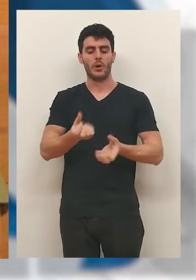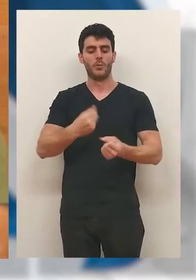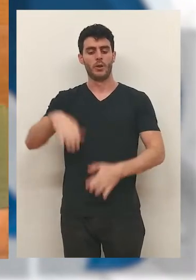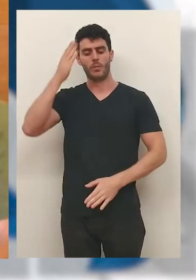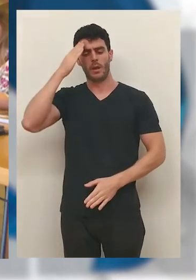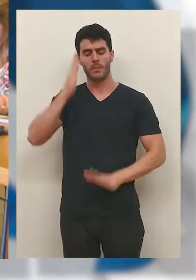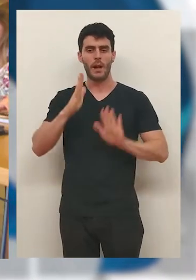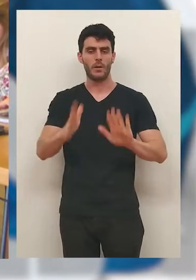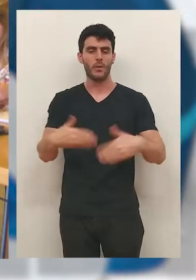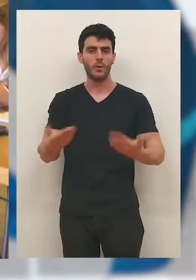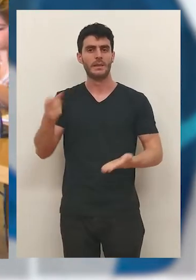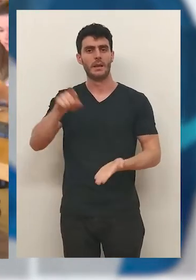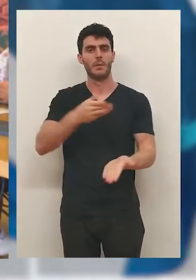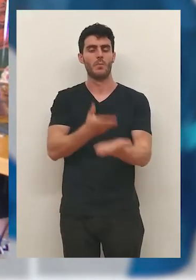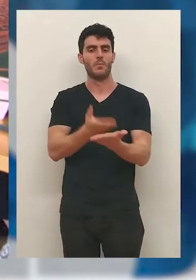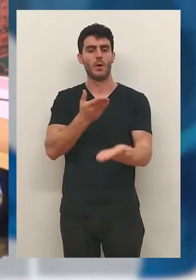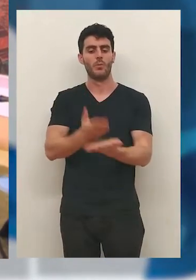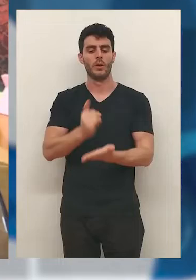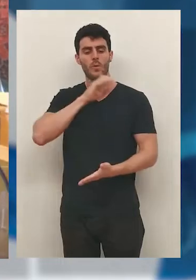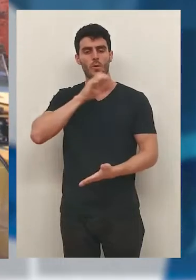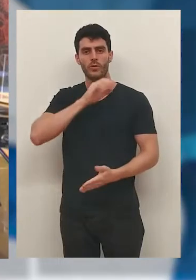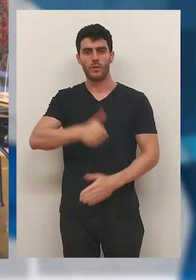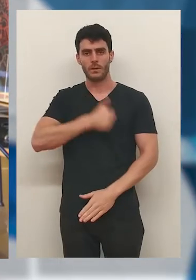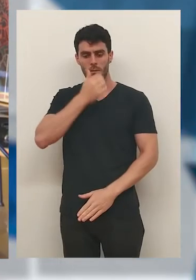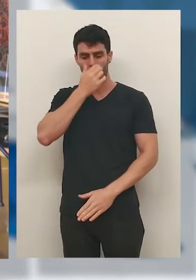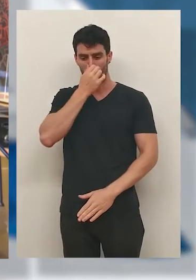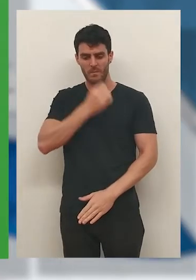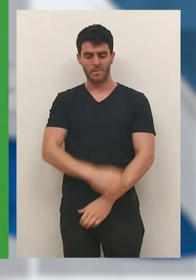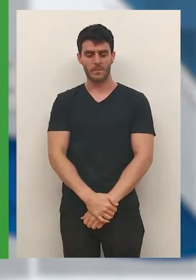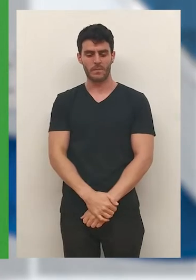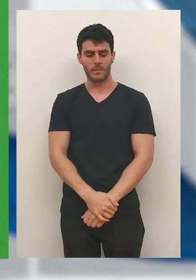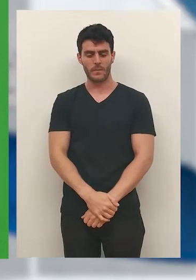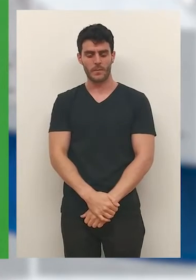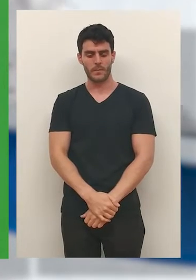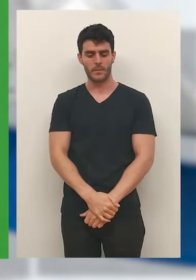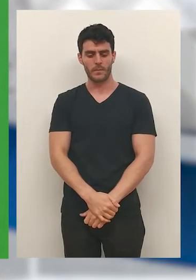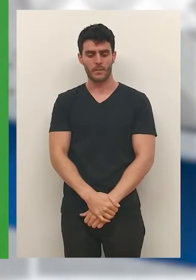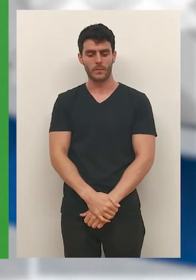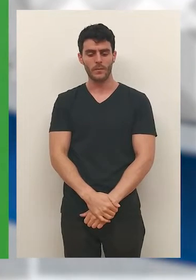con la movilidad como principal argumento, aunque también ha habido propuestas más curiosas.